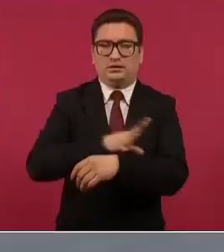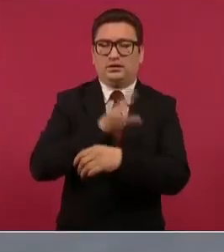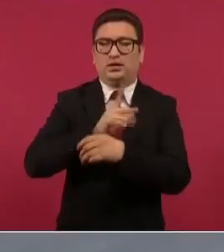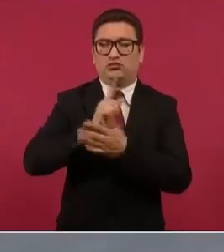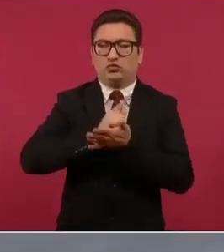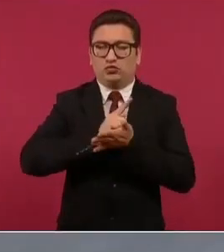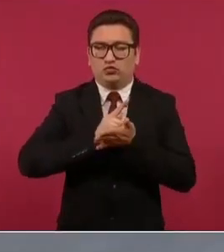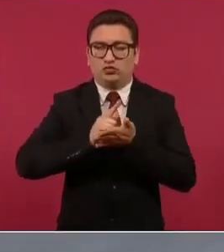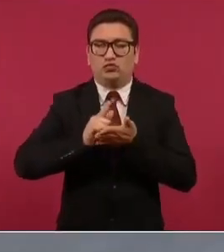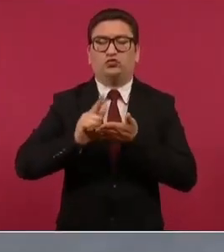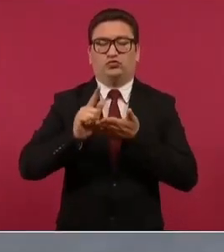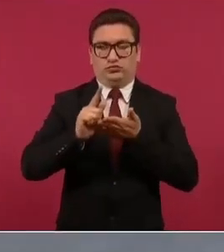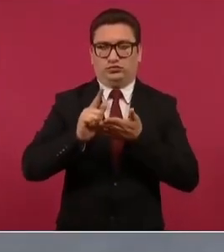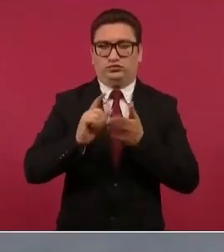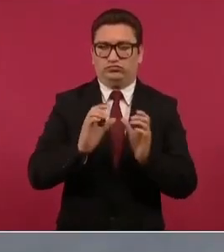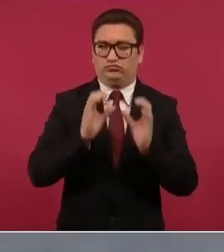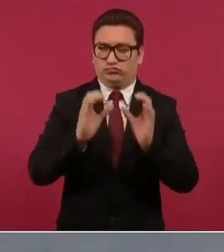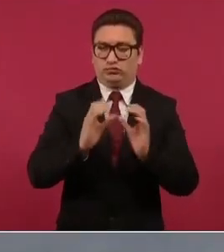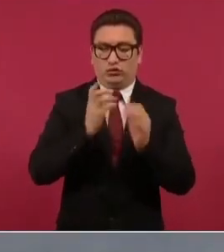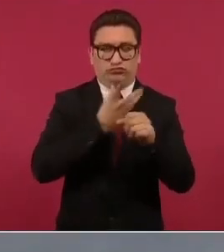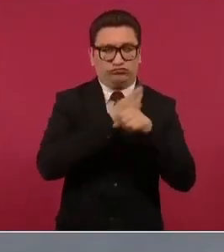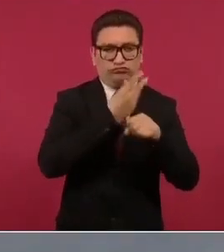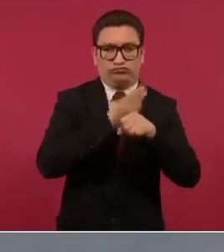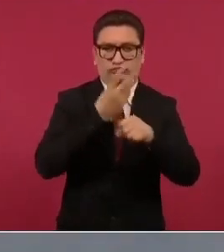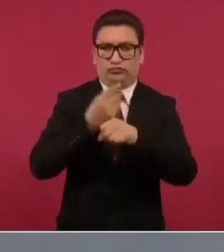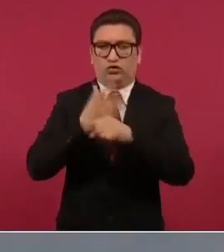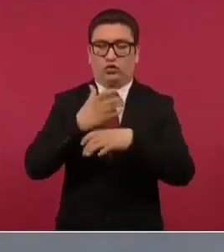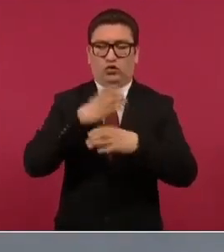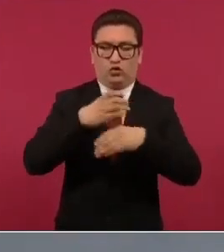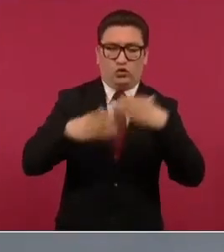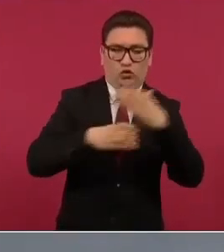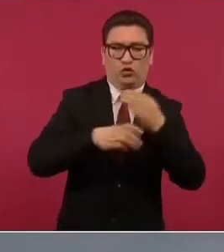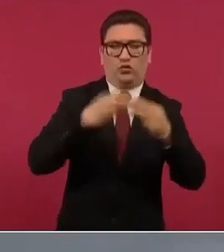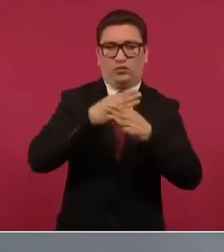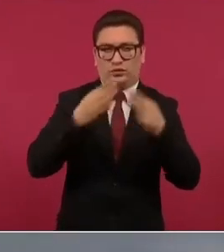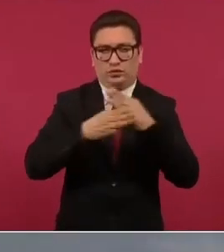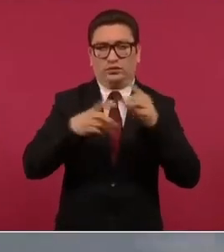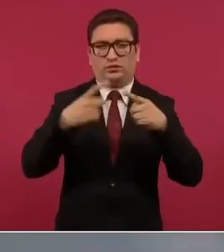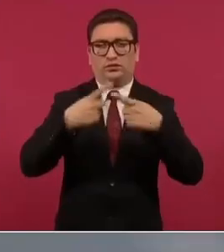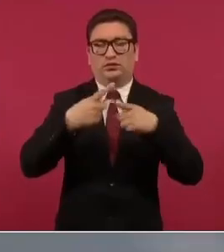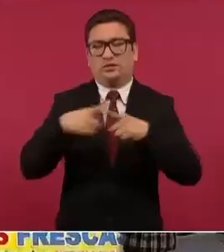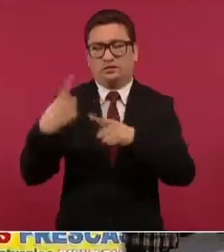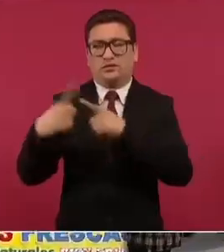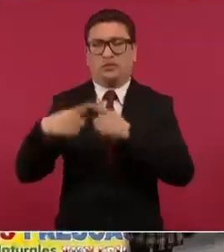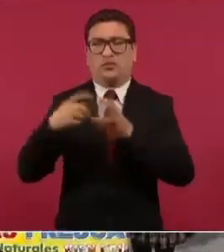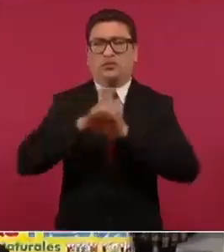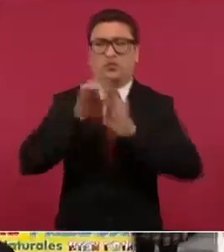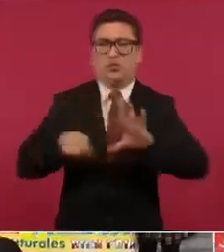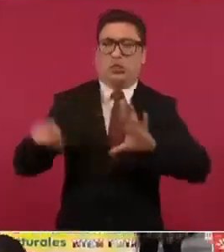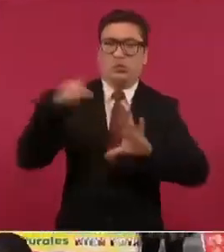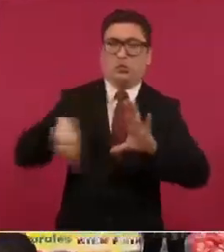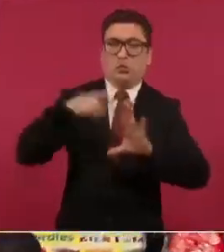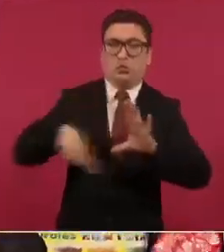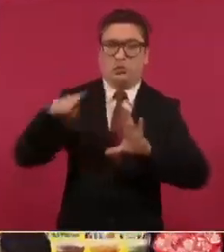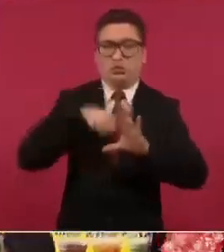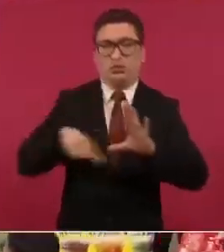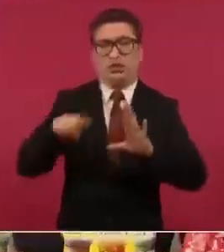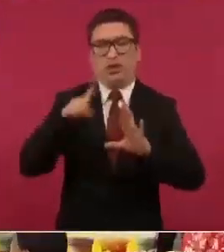con la renovación de equipos turbinas en 16